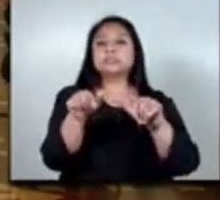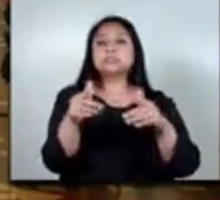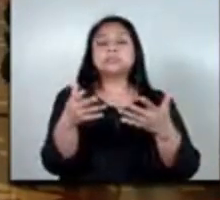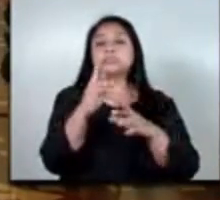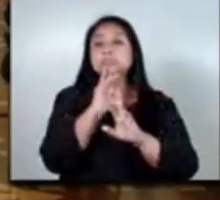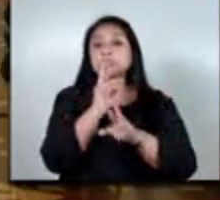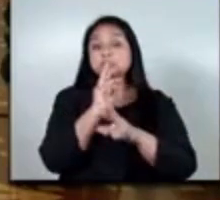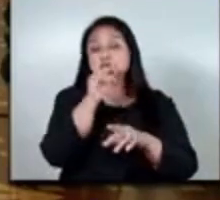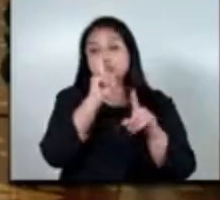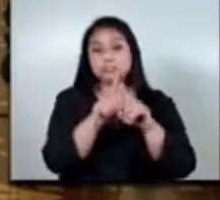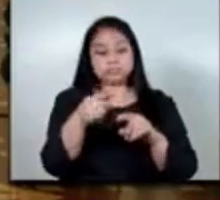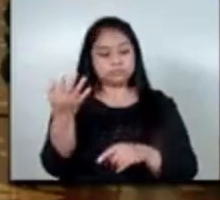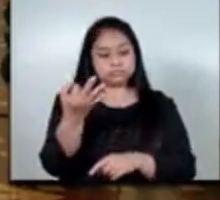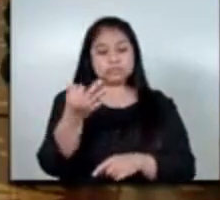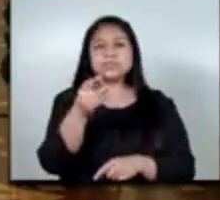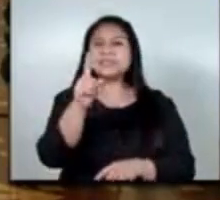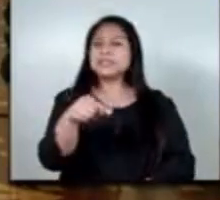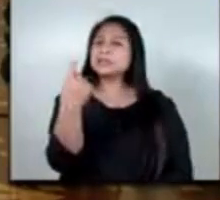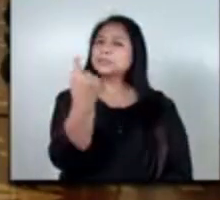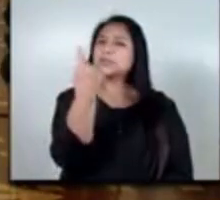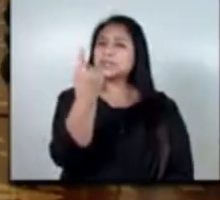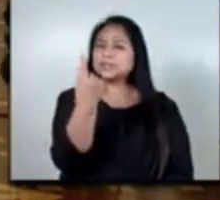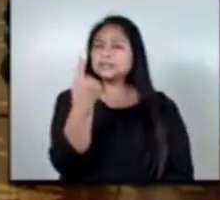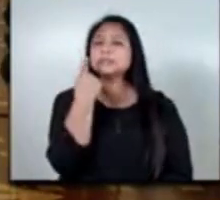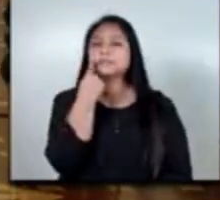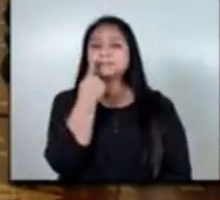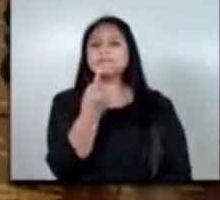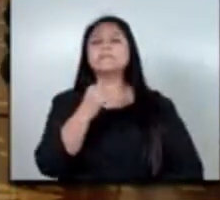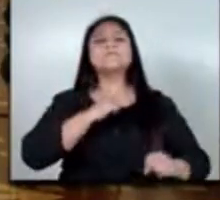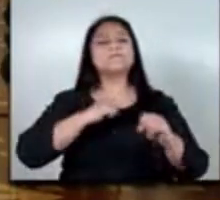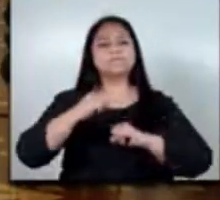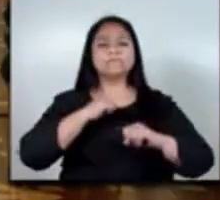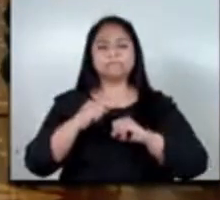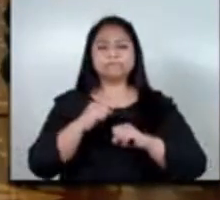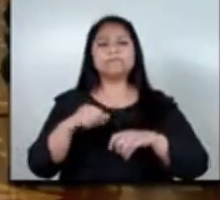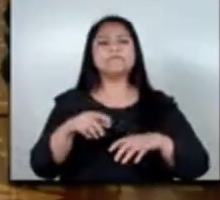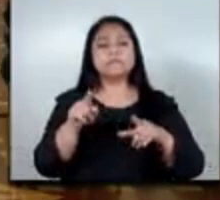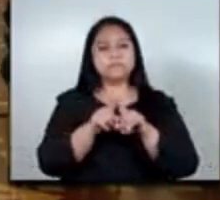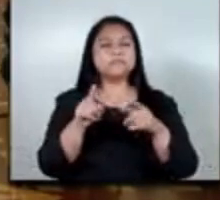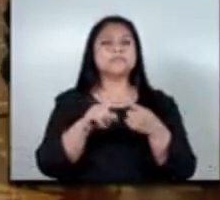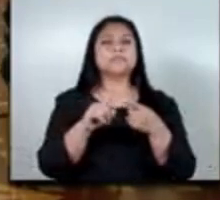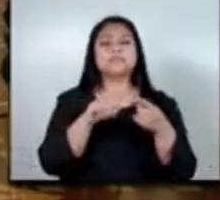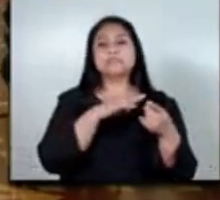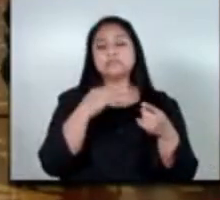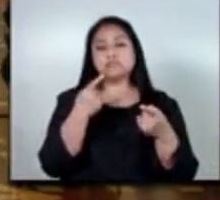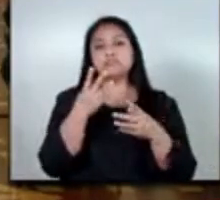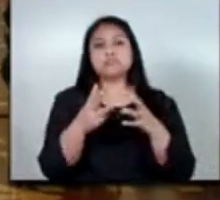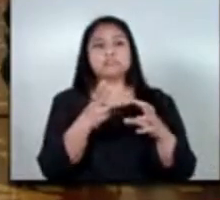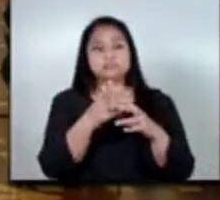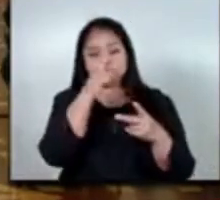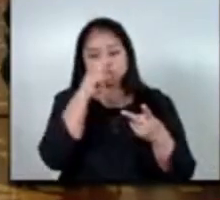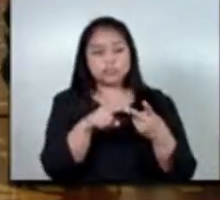sean efectivas es crucial el rol de todos los actores del mundo del trabajo los ministerios de trabajo las